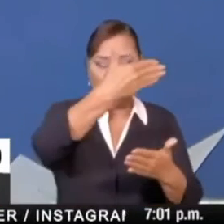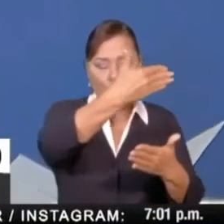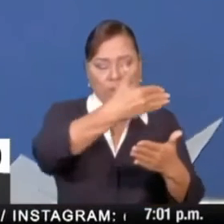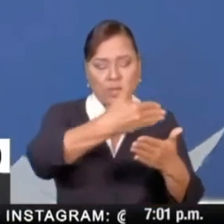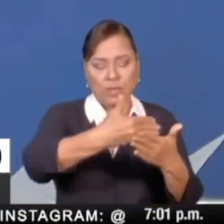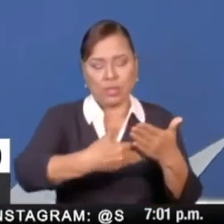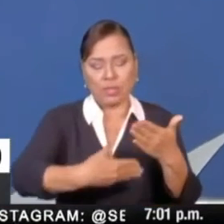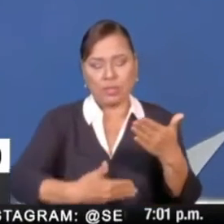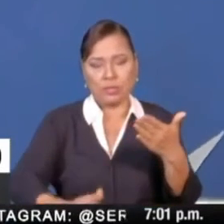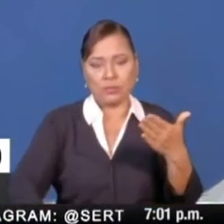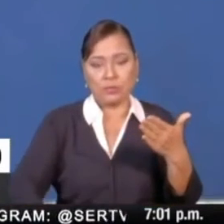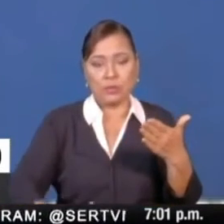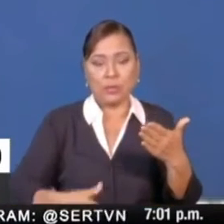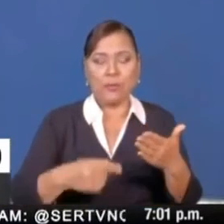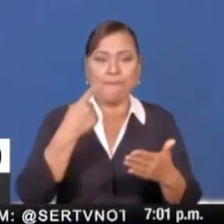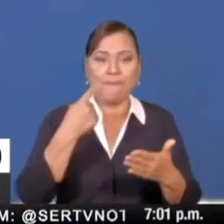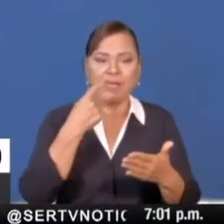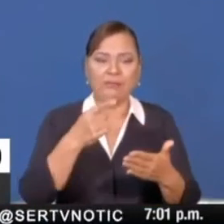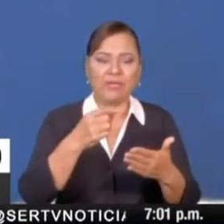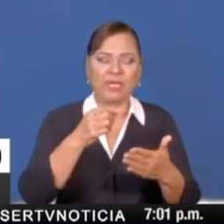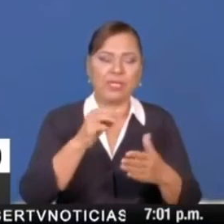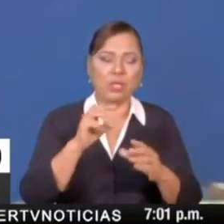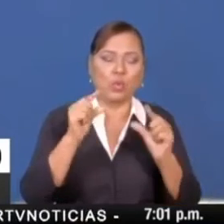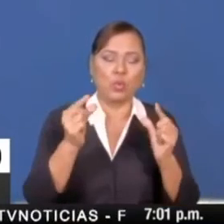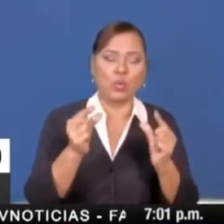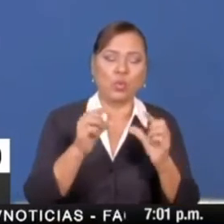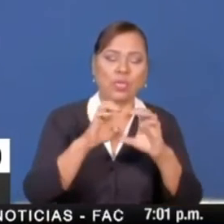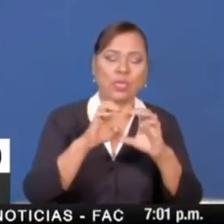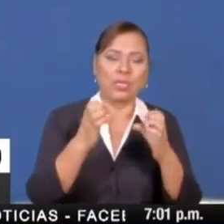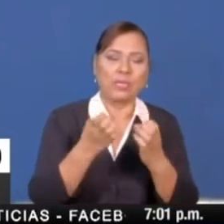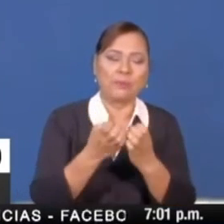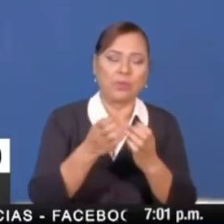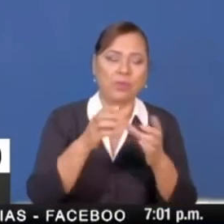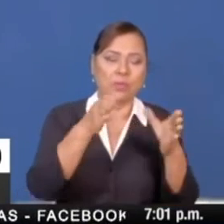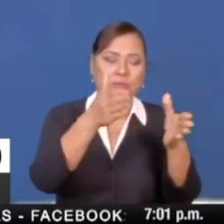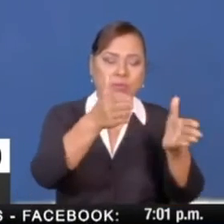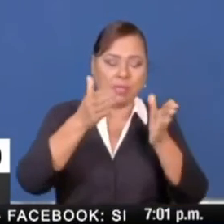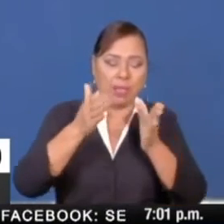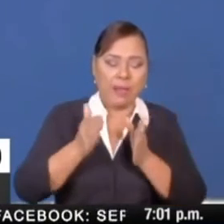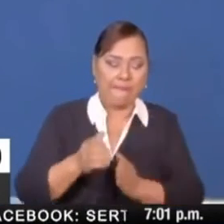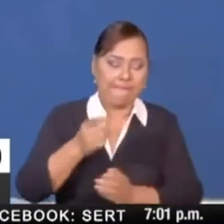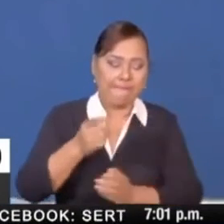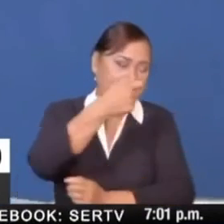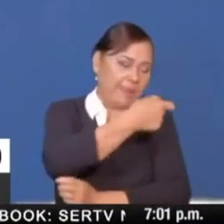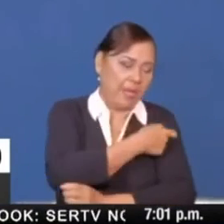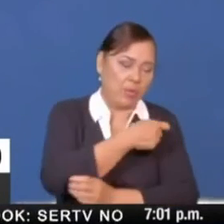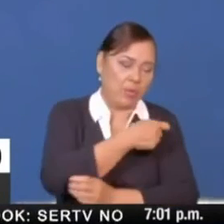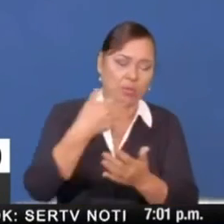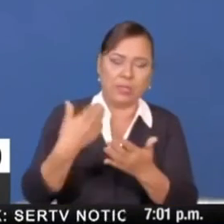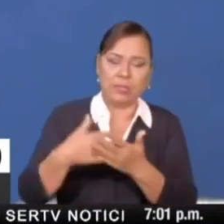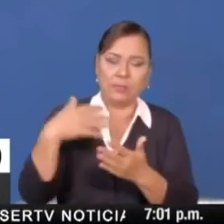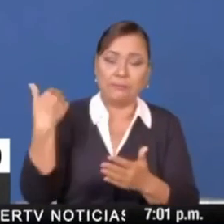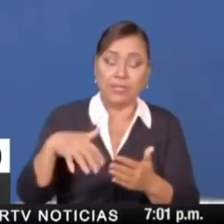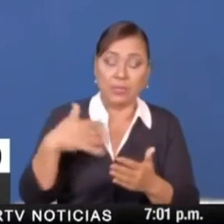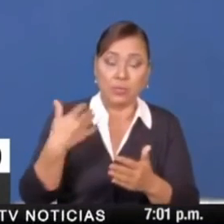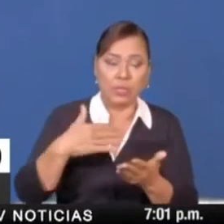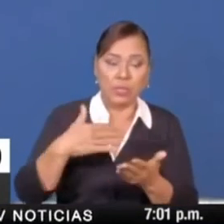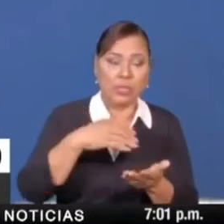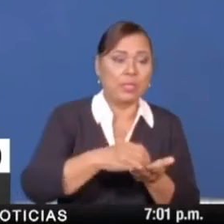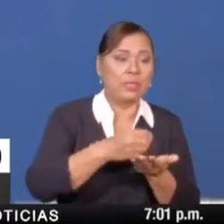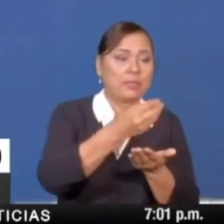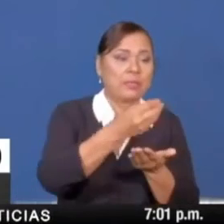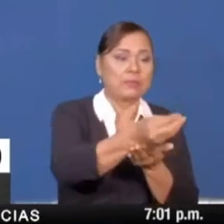monitorear los lotes de vacunas, temperatura, distribución y aplicación a nivel nacional,